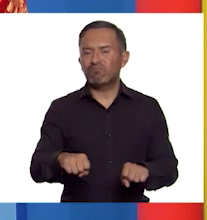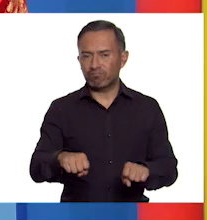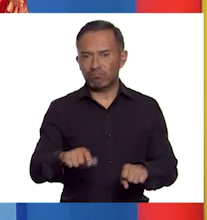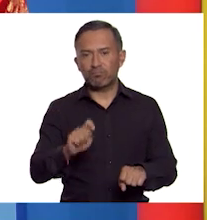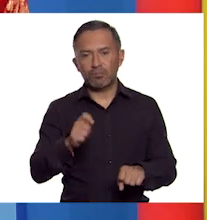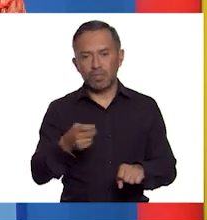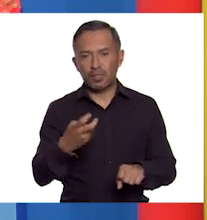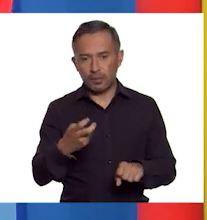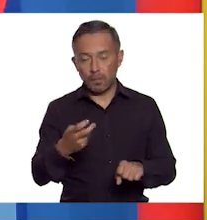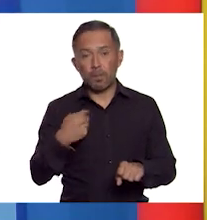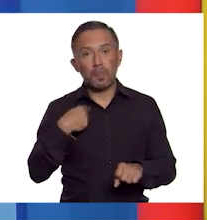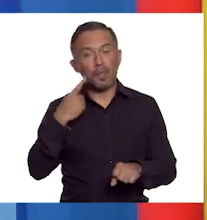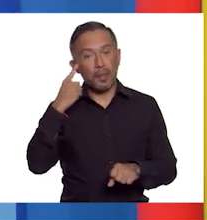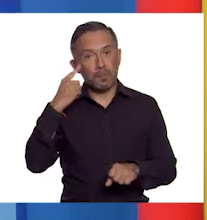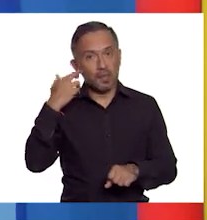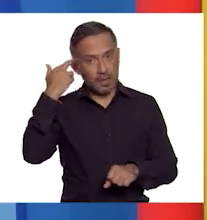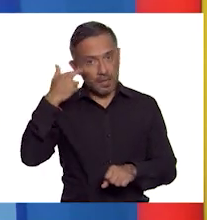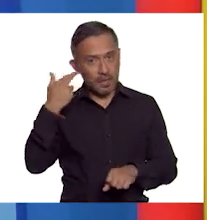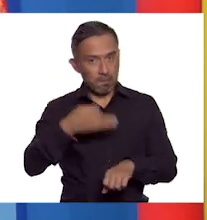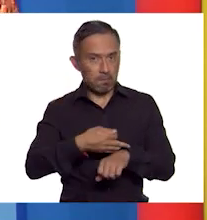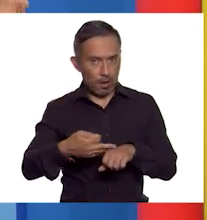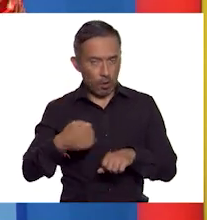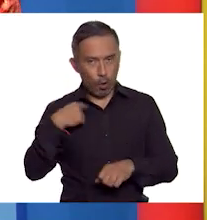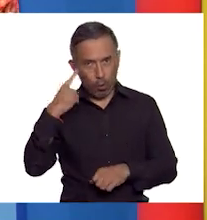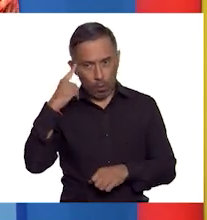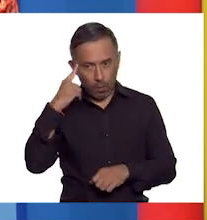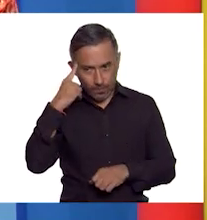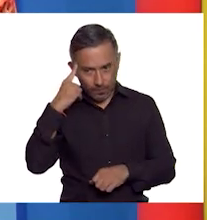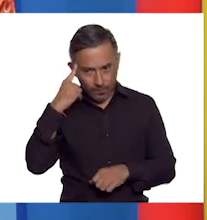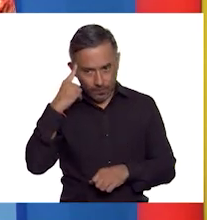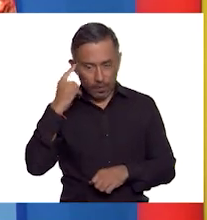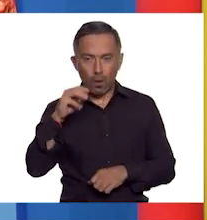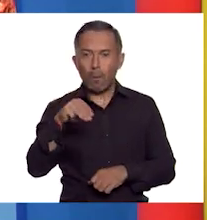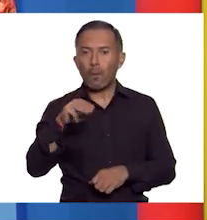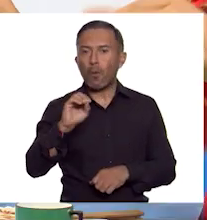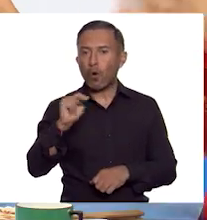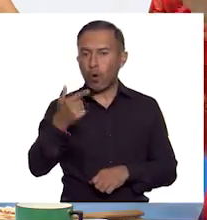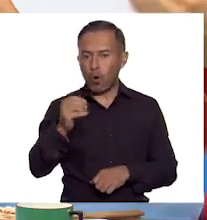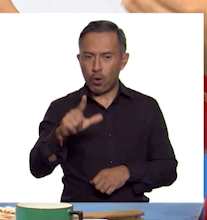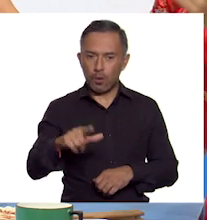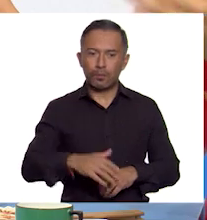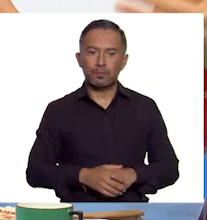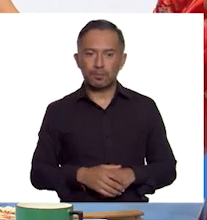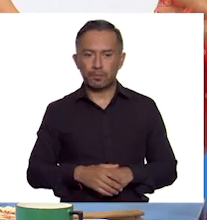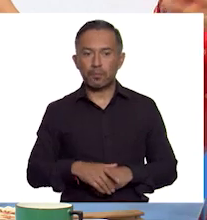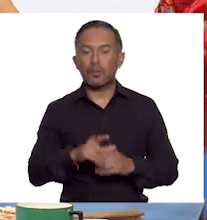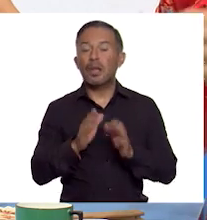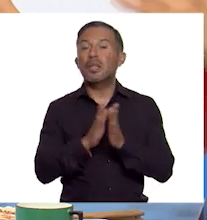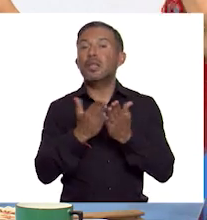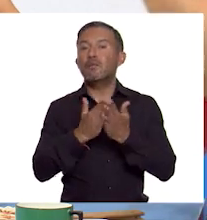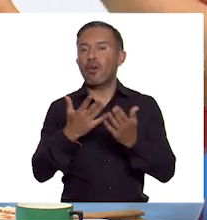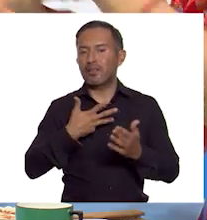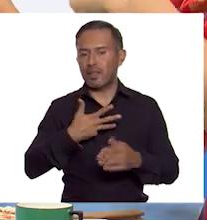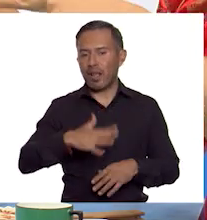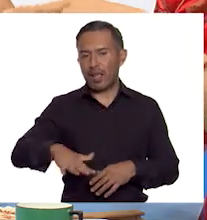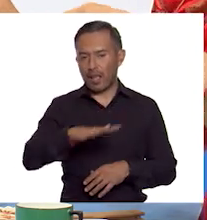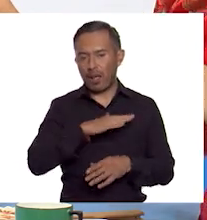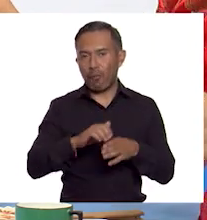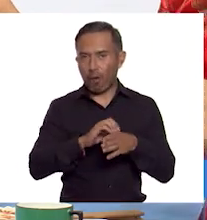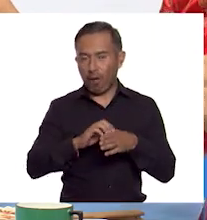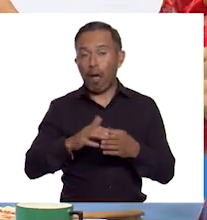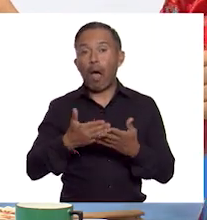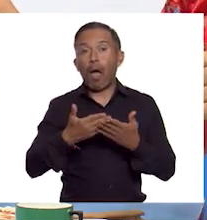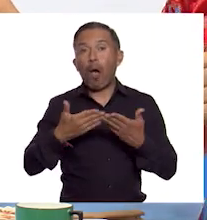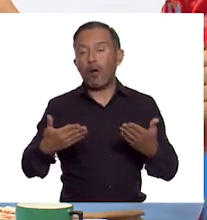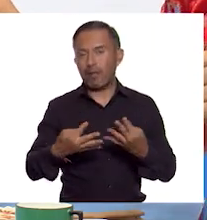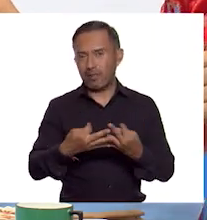Imperio Mongol. En nuestro libro, les mostramos de color morado y abarcando todo el actual territorio chino.